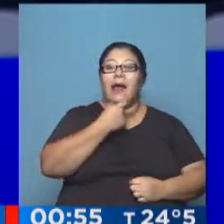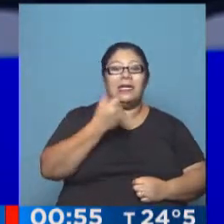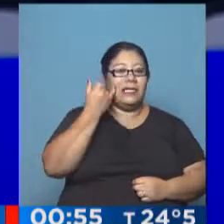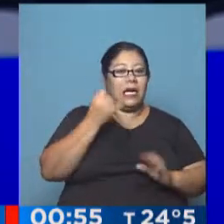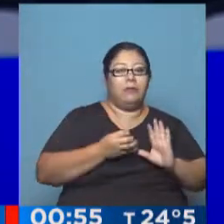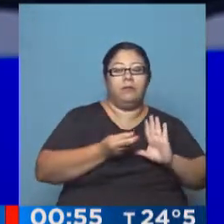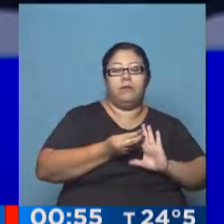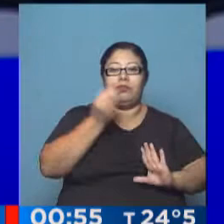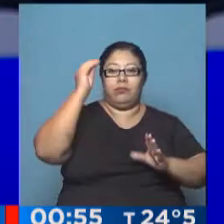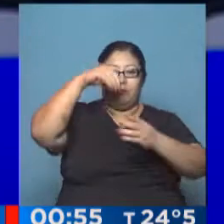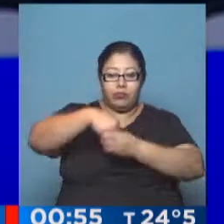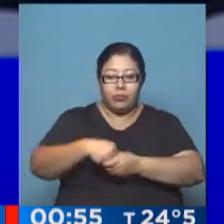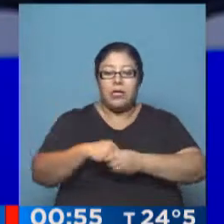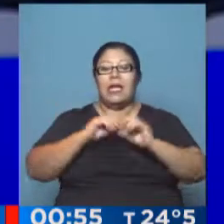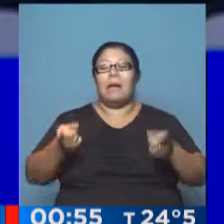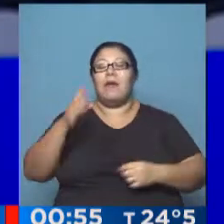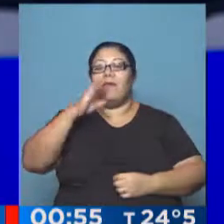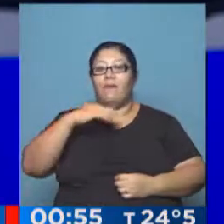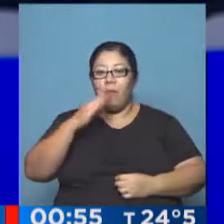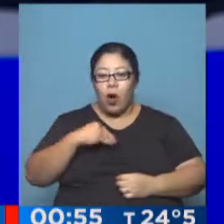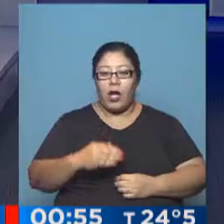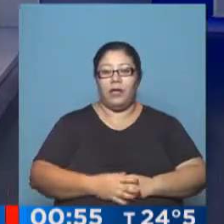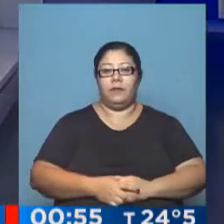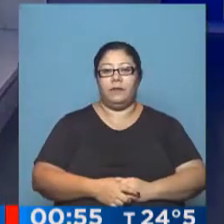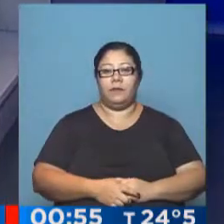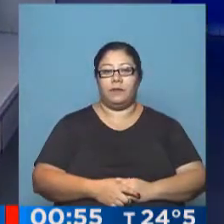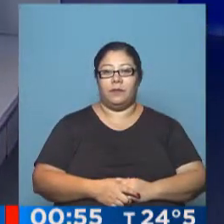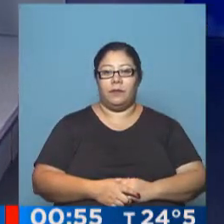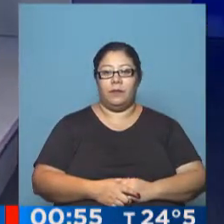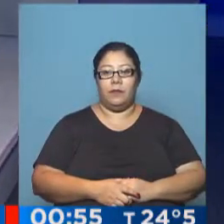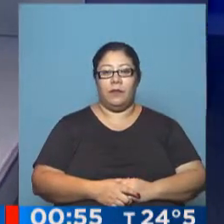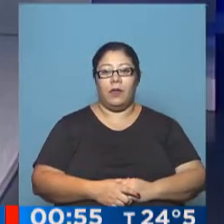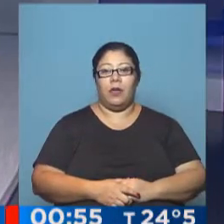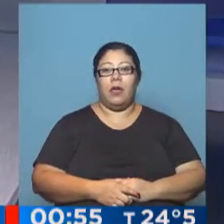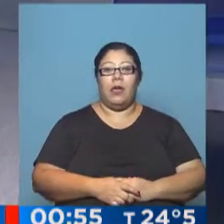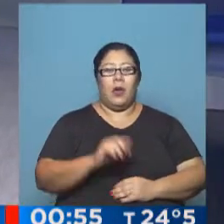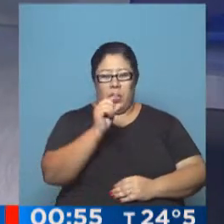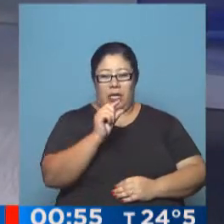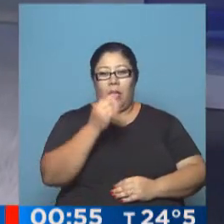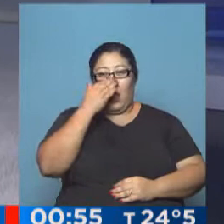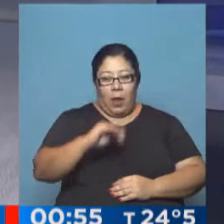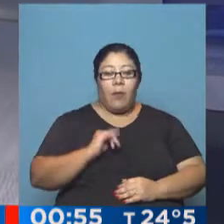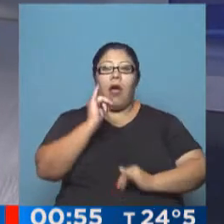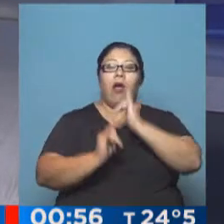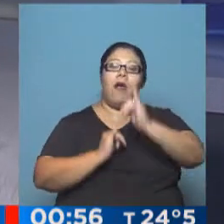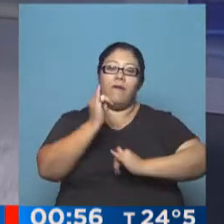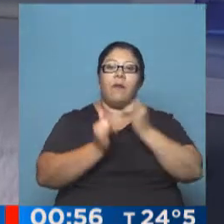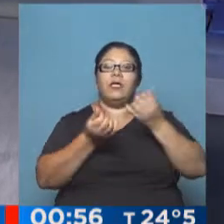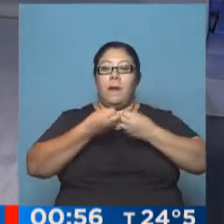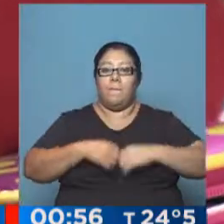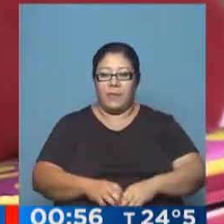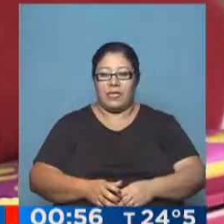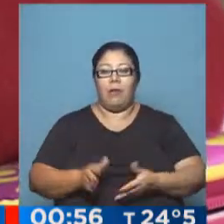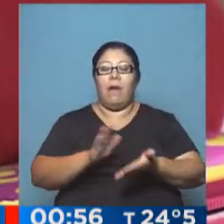también Boca, que hizo su presentación en esta edición 2016. Eso en un rato. Comenzamos con la información y hablamos de las